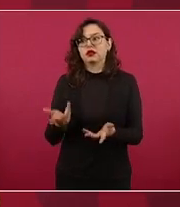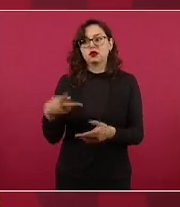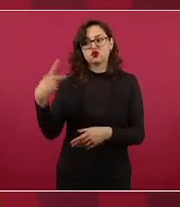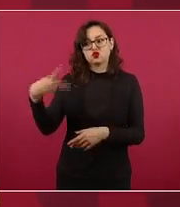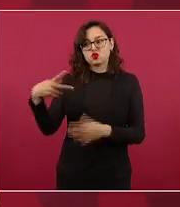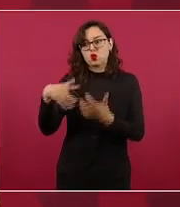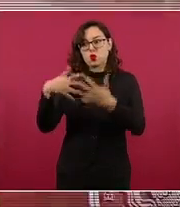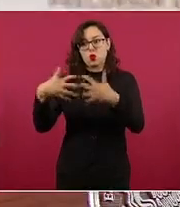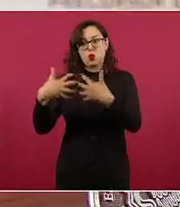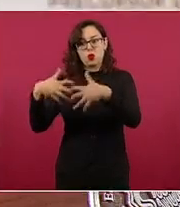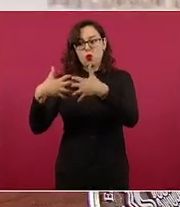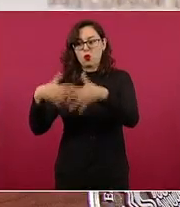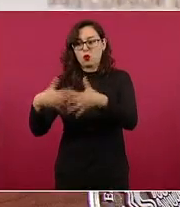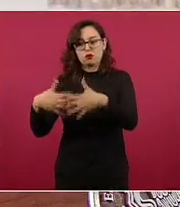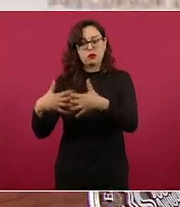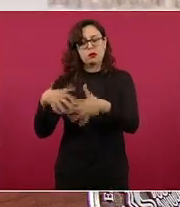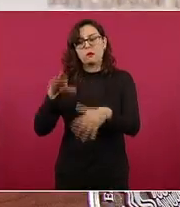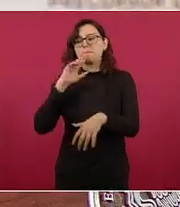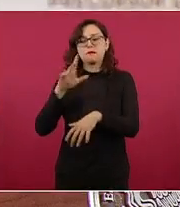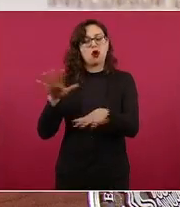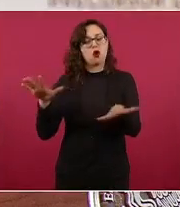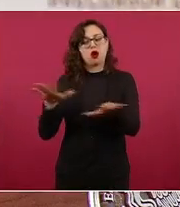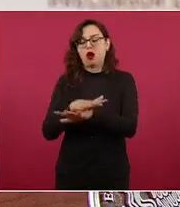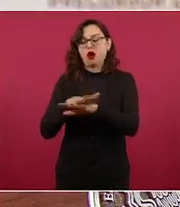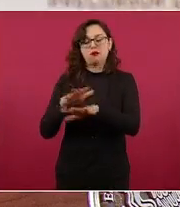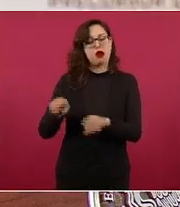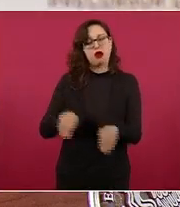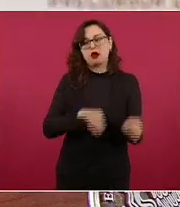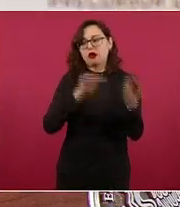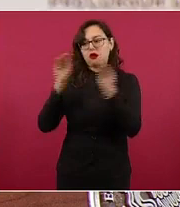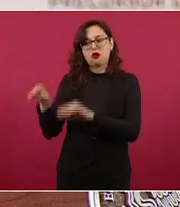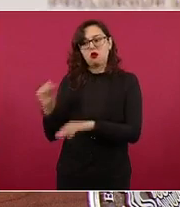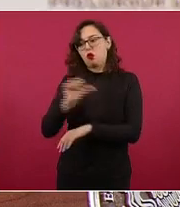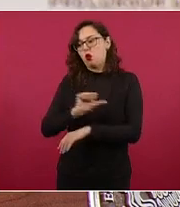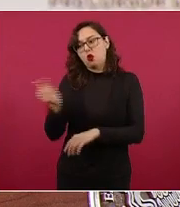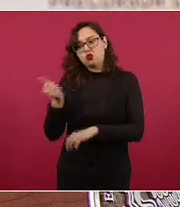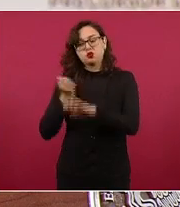de esta actividad muy importante